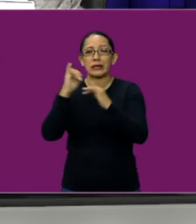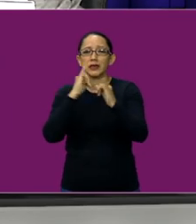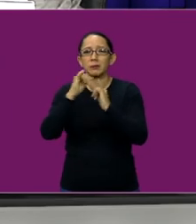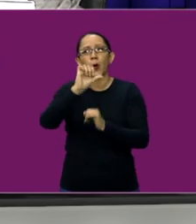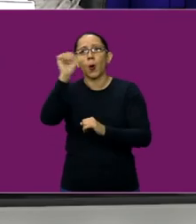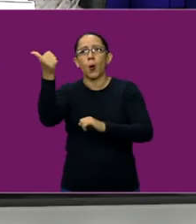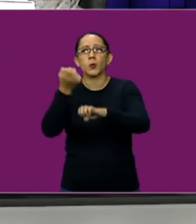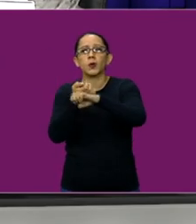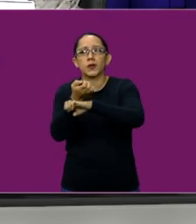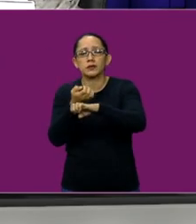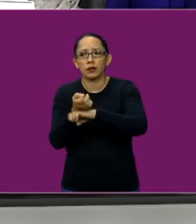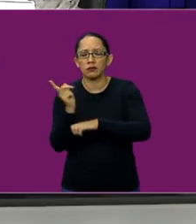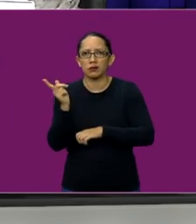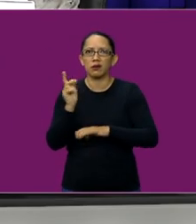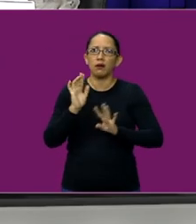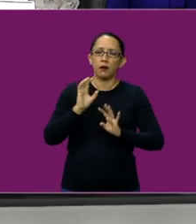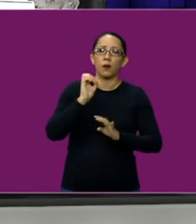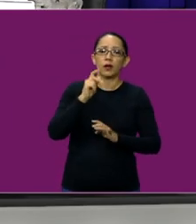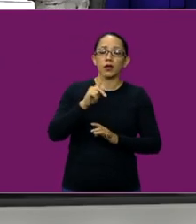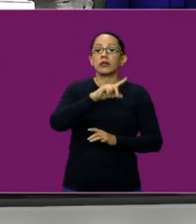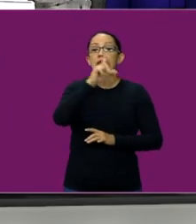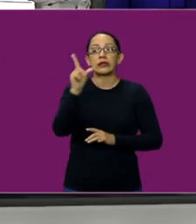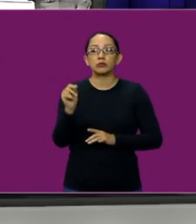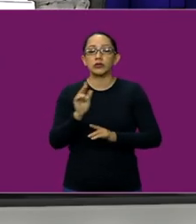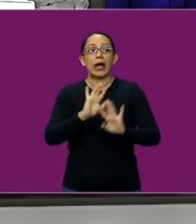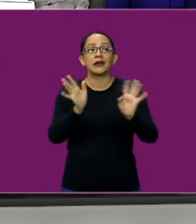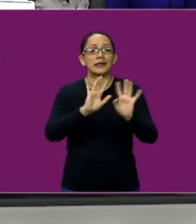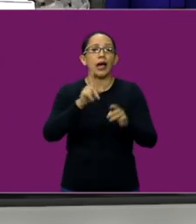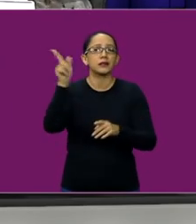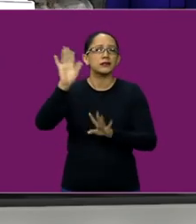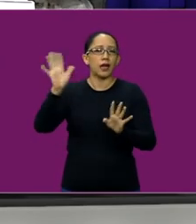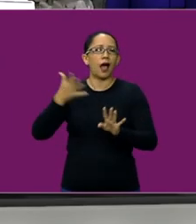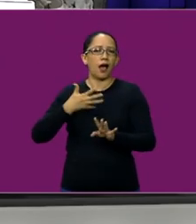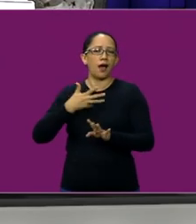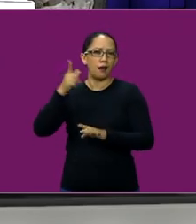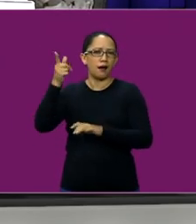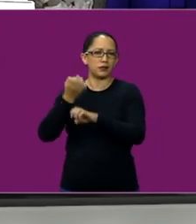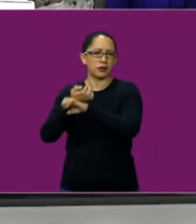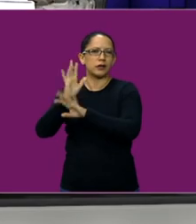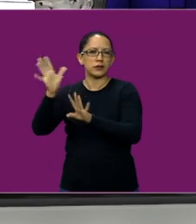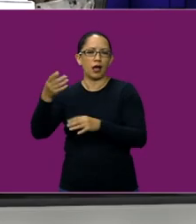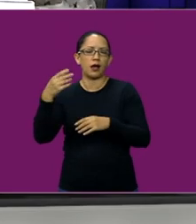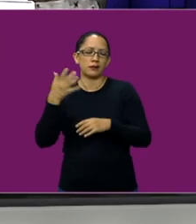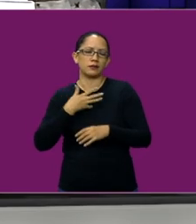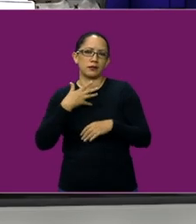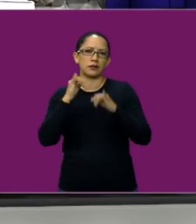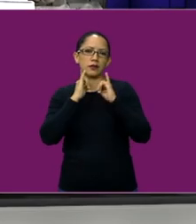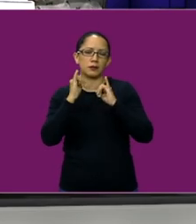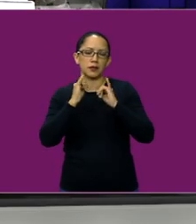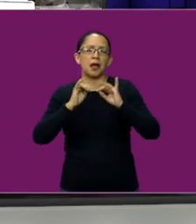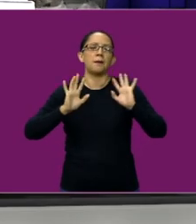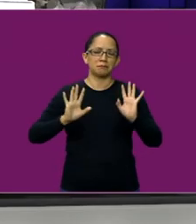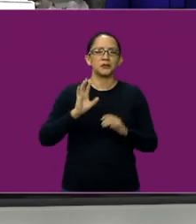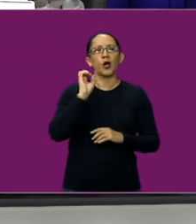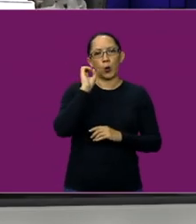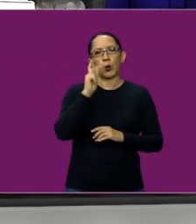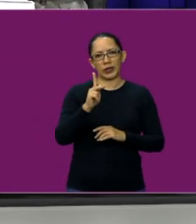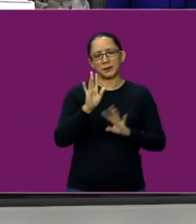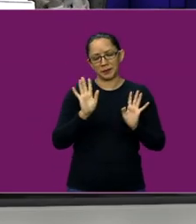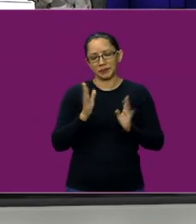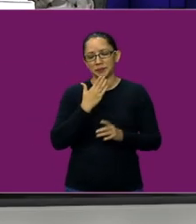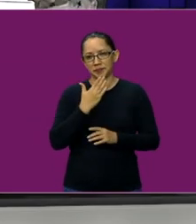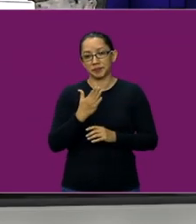el estado tiene un intérprete. Pero desgraciadamente, como dices, ya sea, mejor no menciono instituciones,